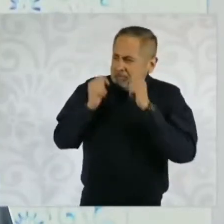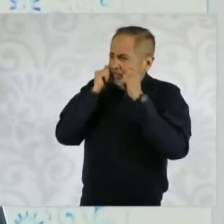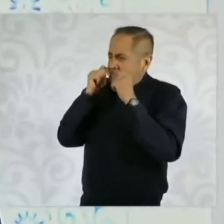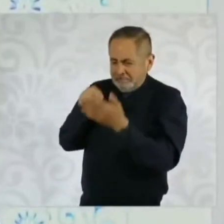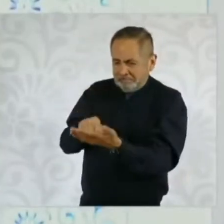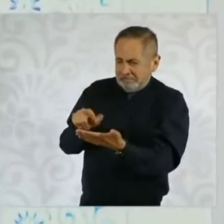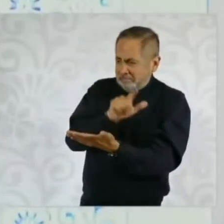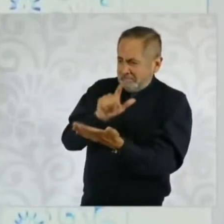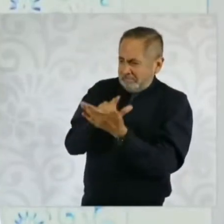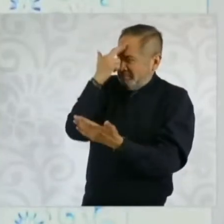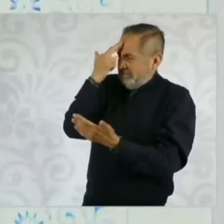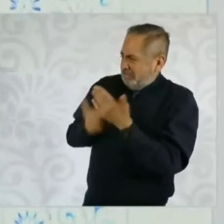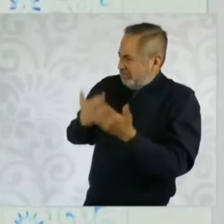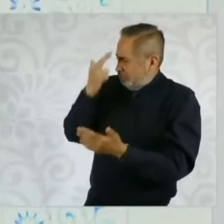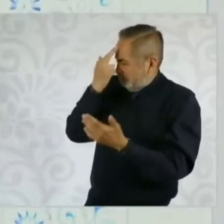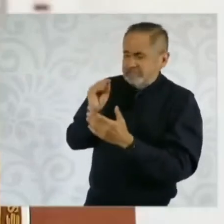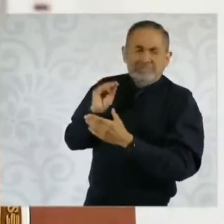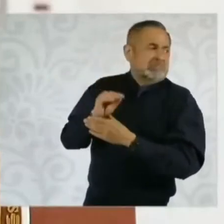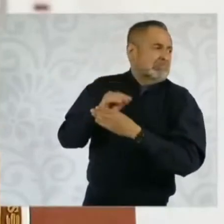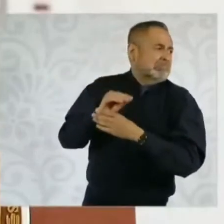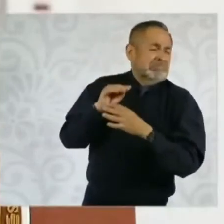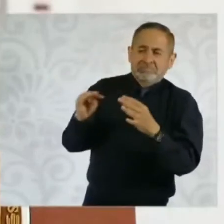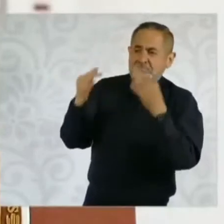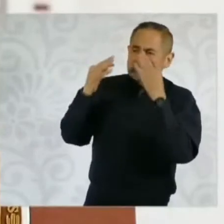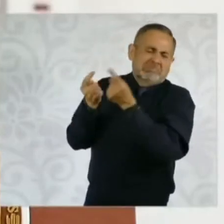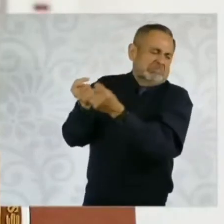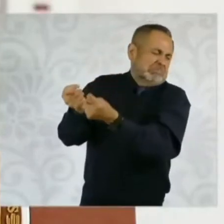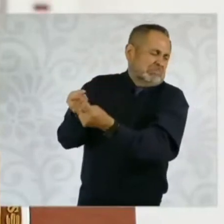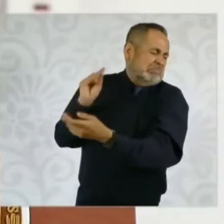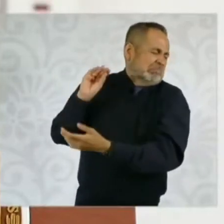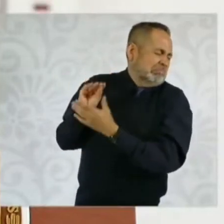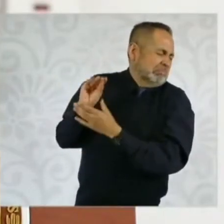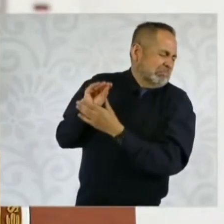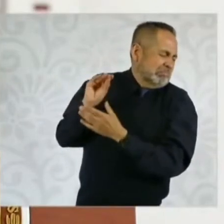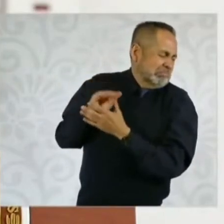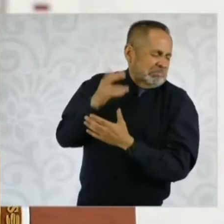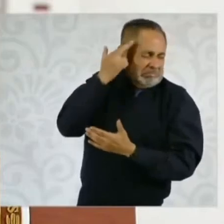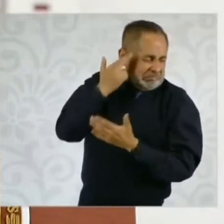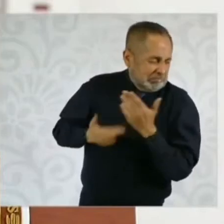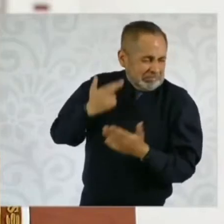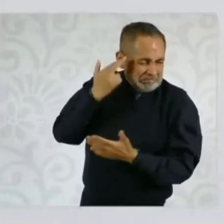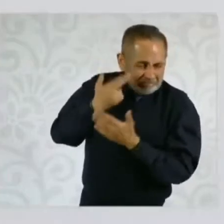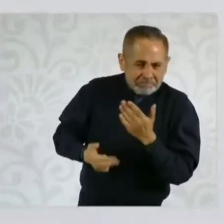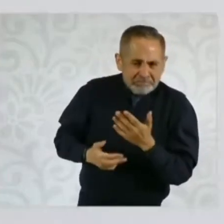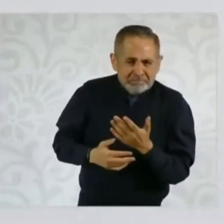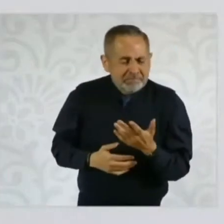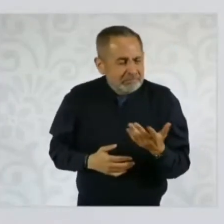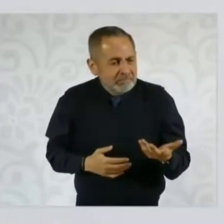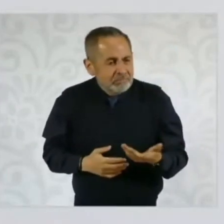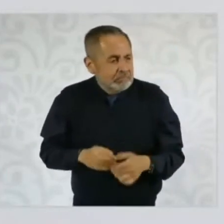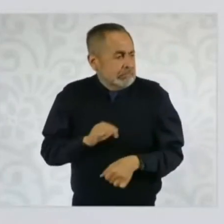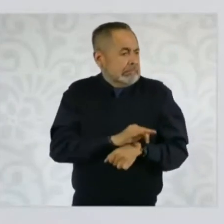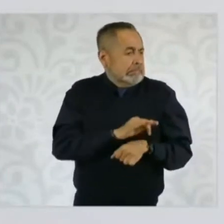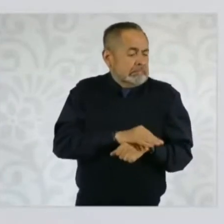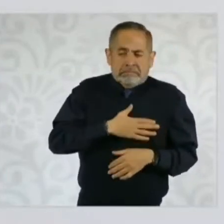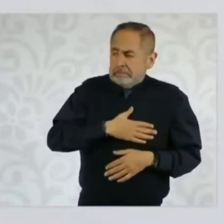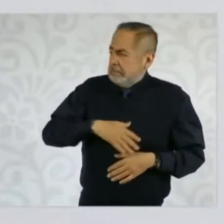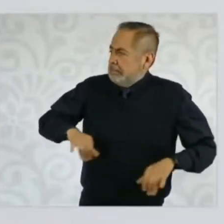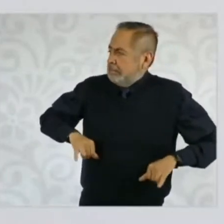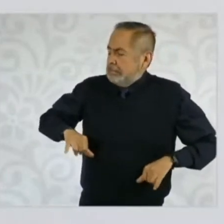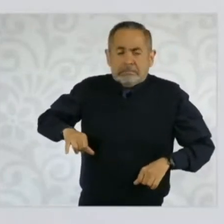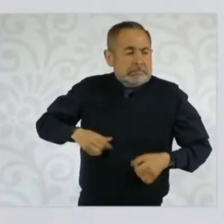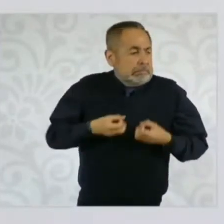de manera pública y notoria una ley o defienden un interés.